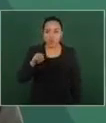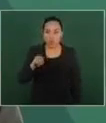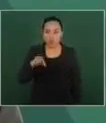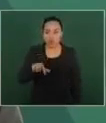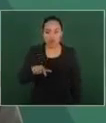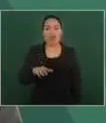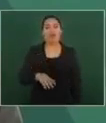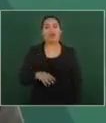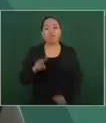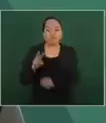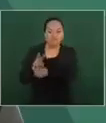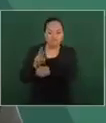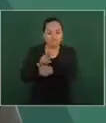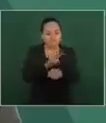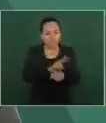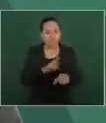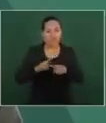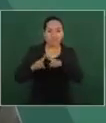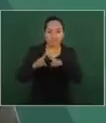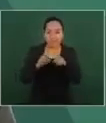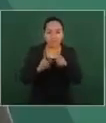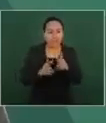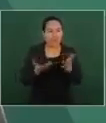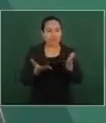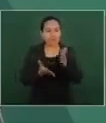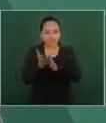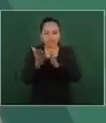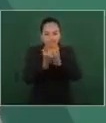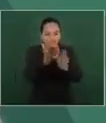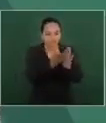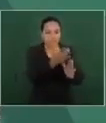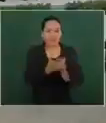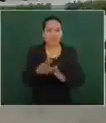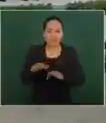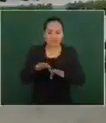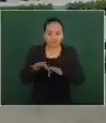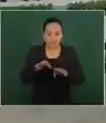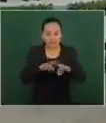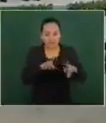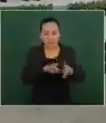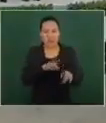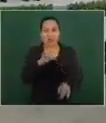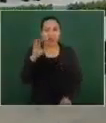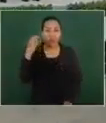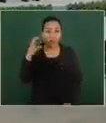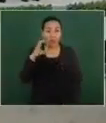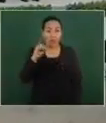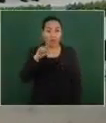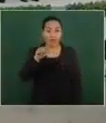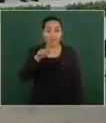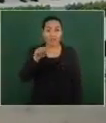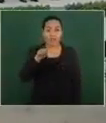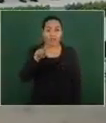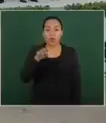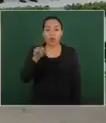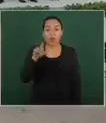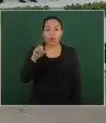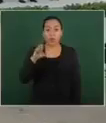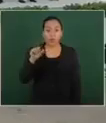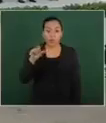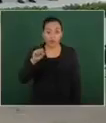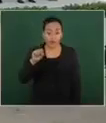supervisando las obras del Istmo desde Coatzacoalcos a Salina Cruz,